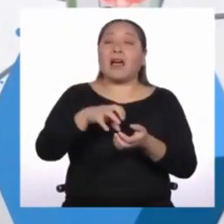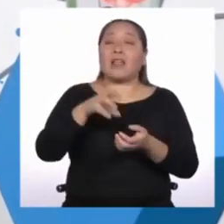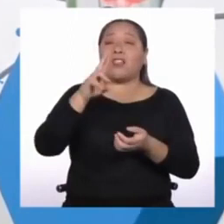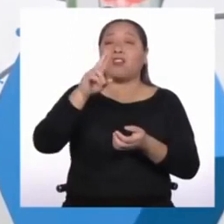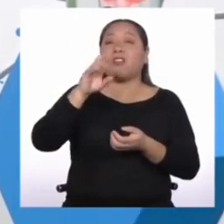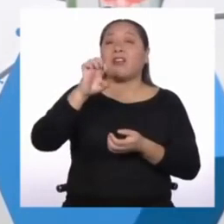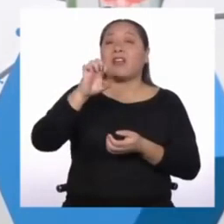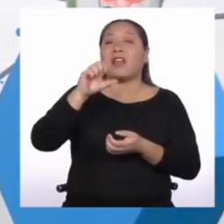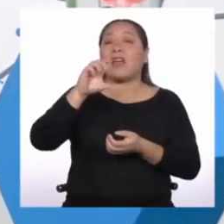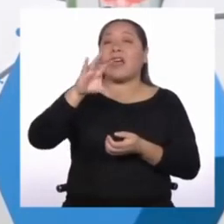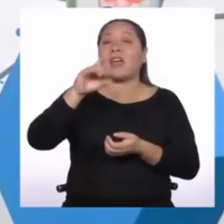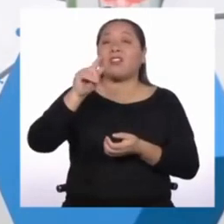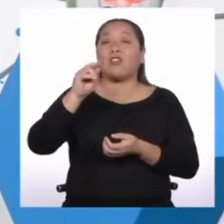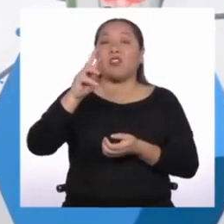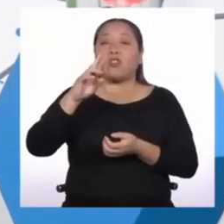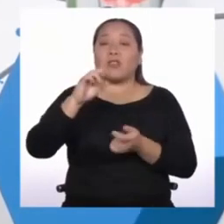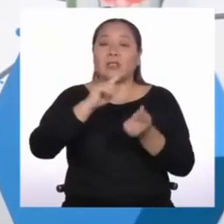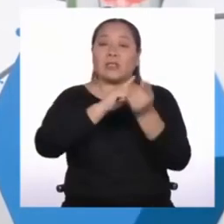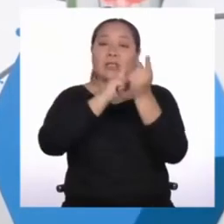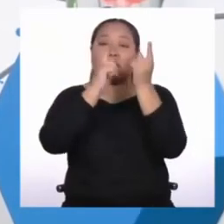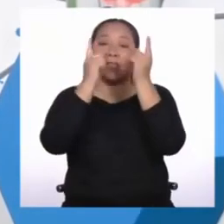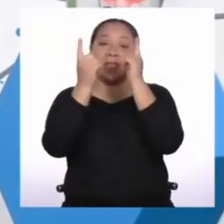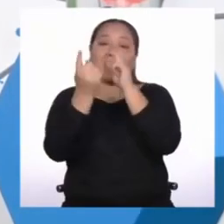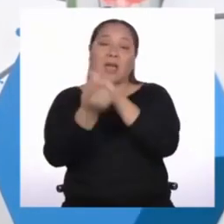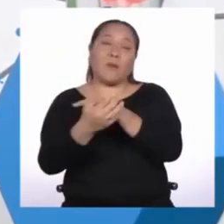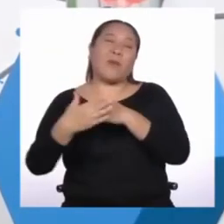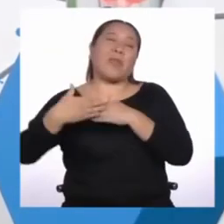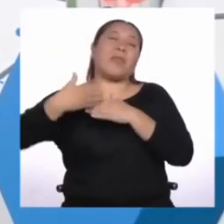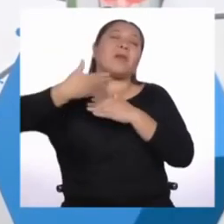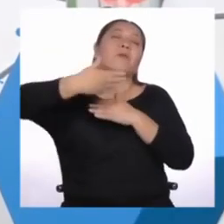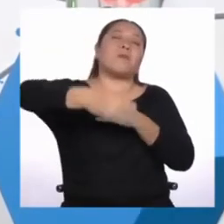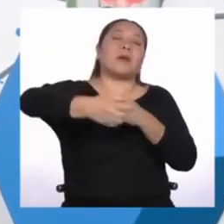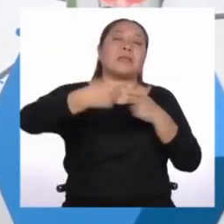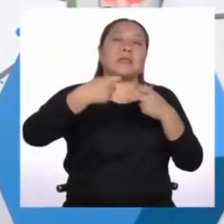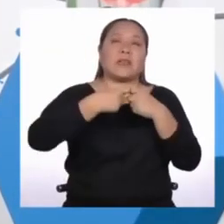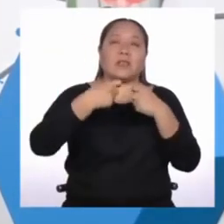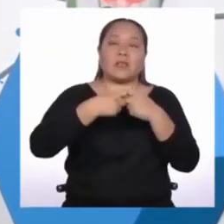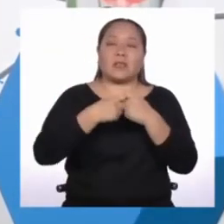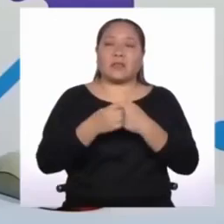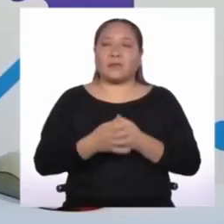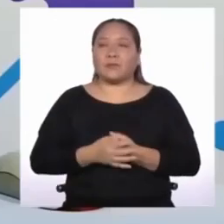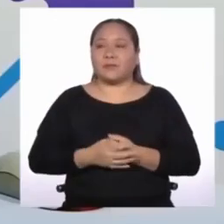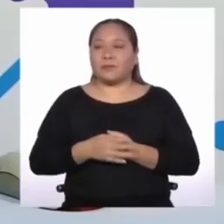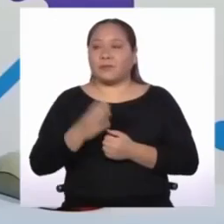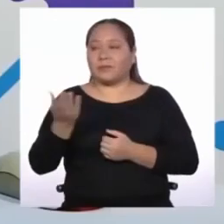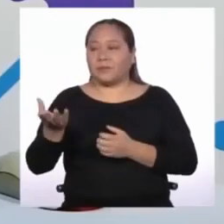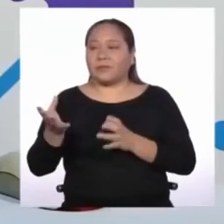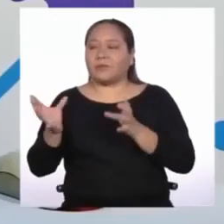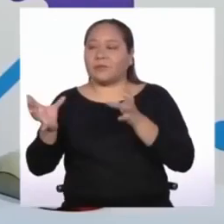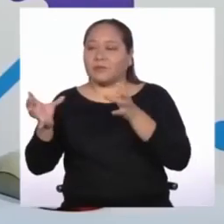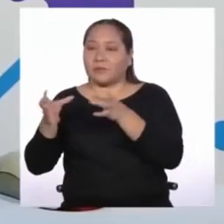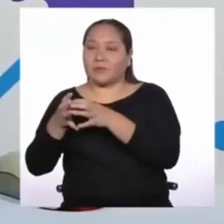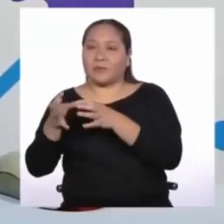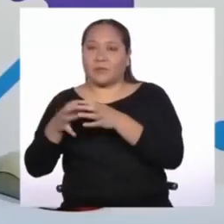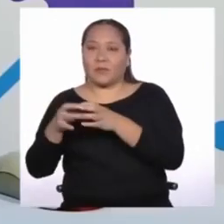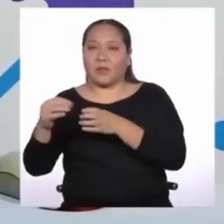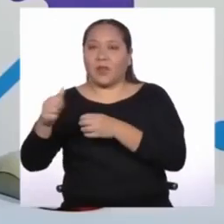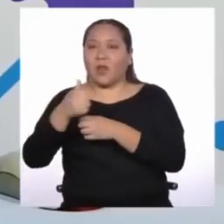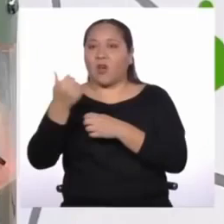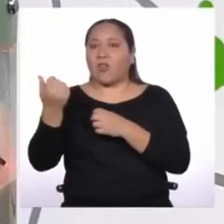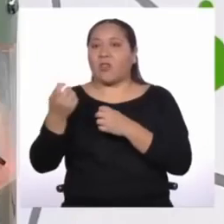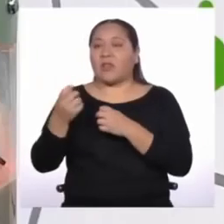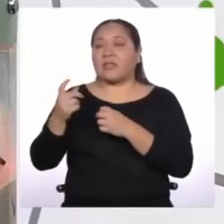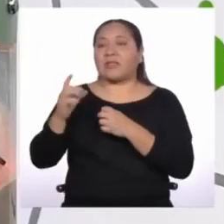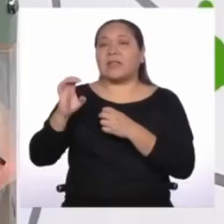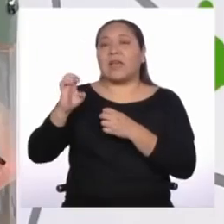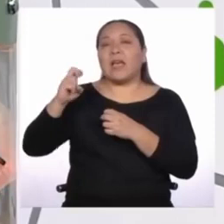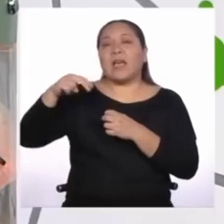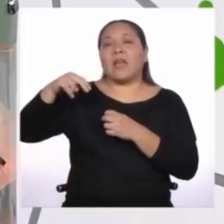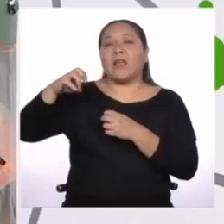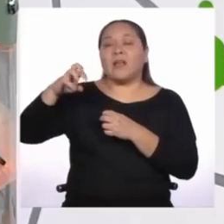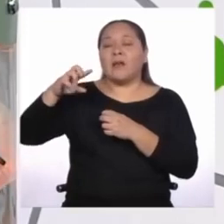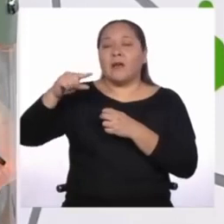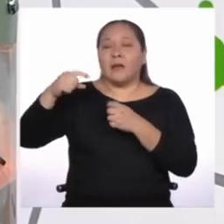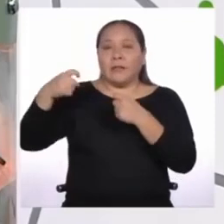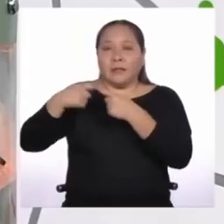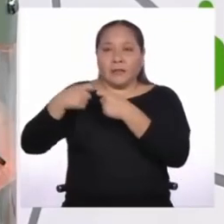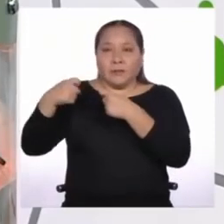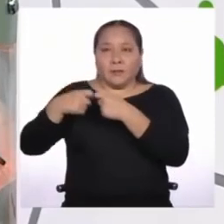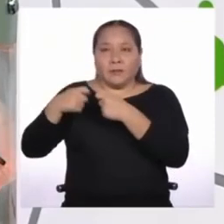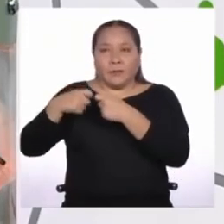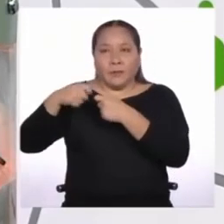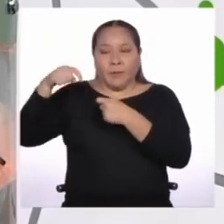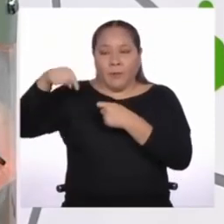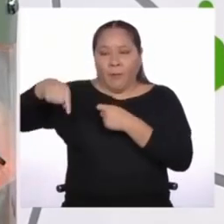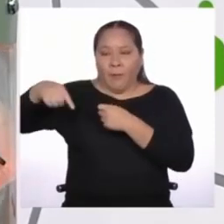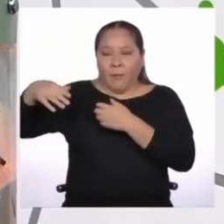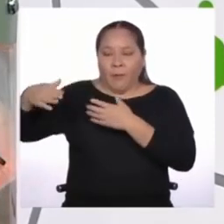transformados en energía eléctrica. Y precisamente la siguiente es la energía eléctrica. Que es la que se encuentra